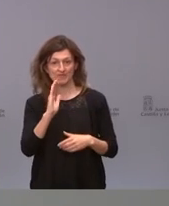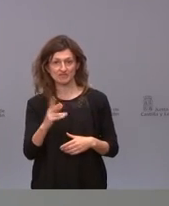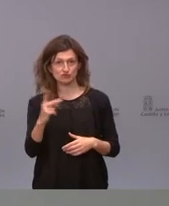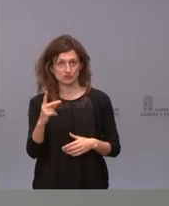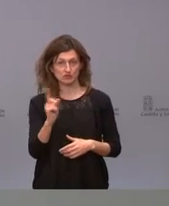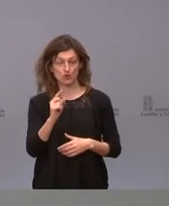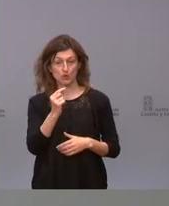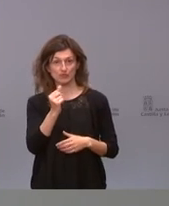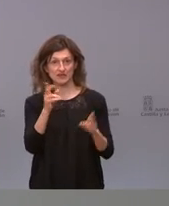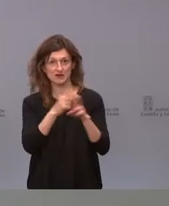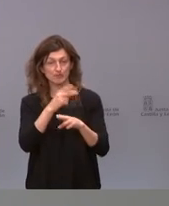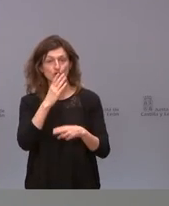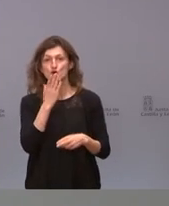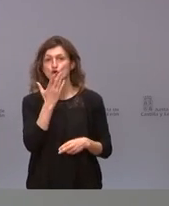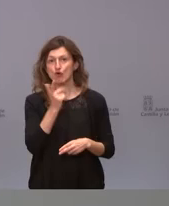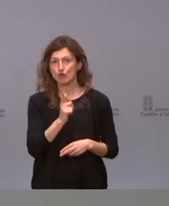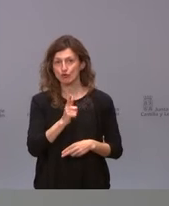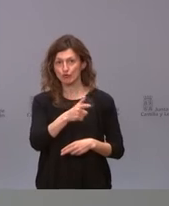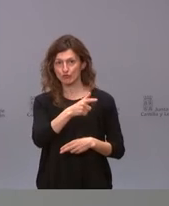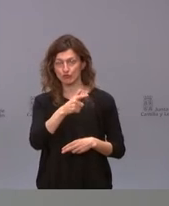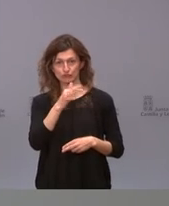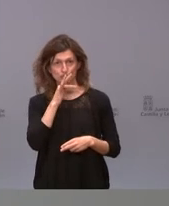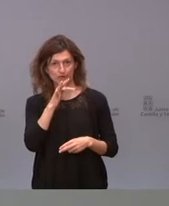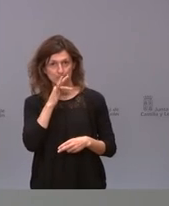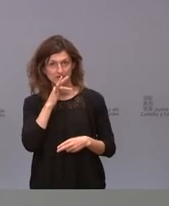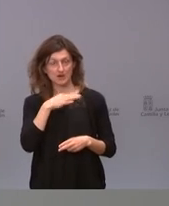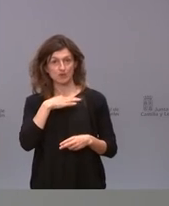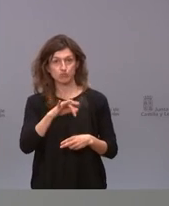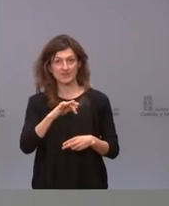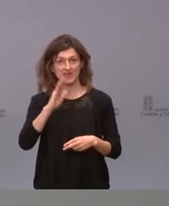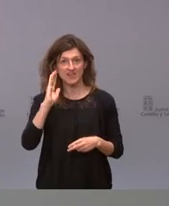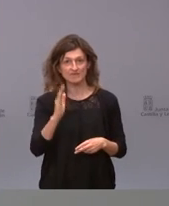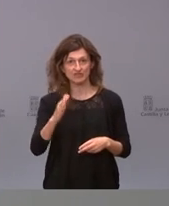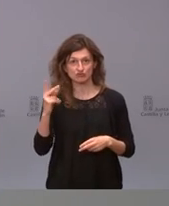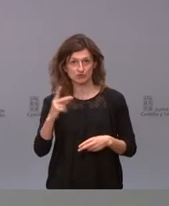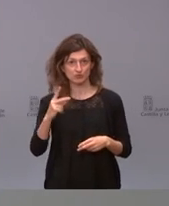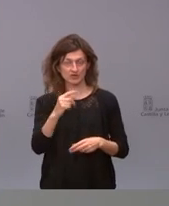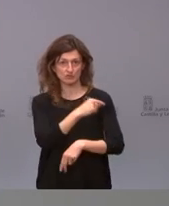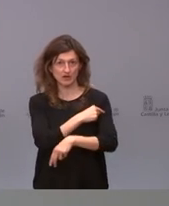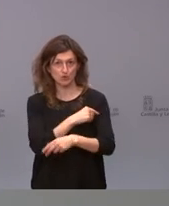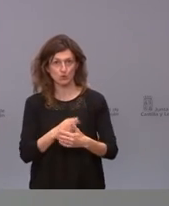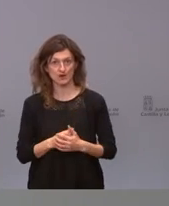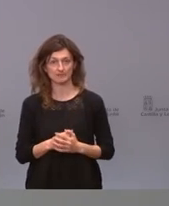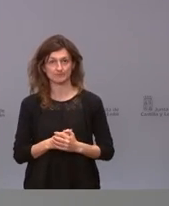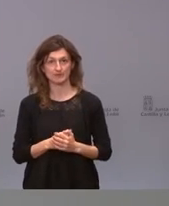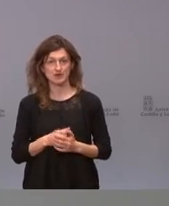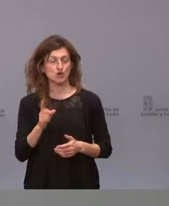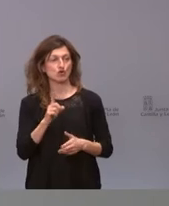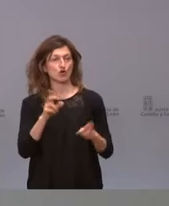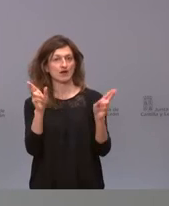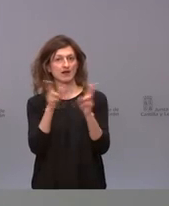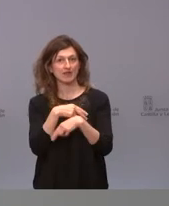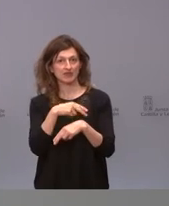canceló en un día por el desconocimiento que se tenía sobre los posibles efectos secundarios de la vacuna es decir nosotros no cancelamos